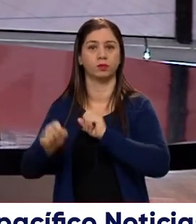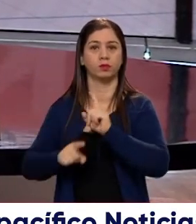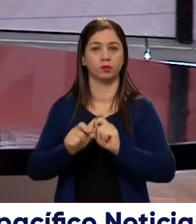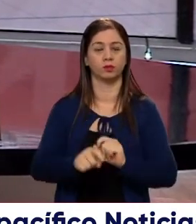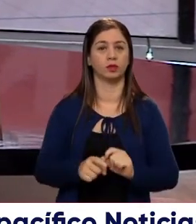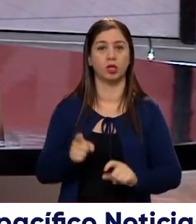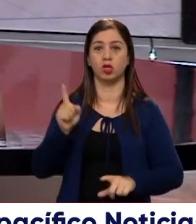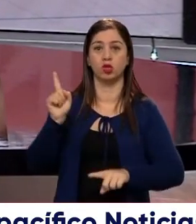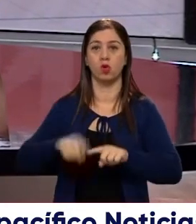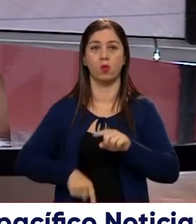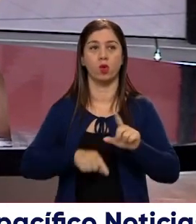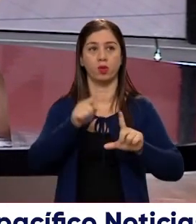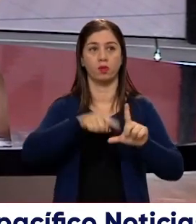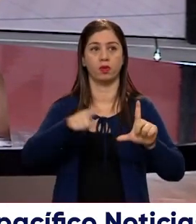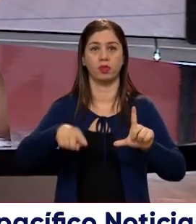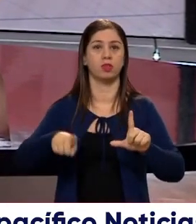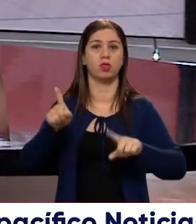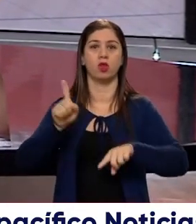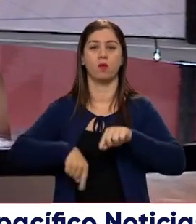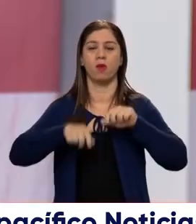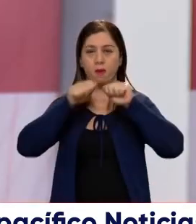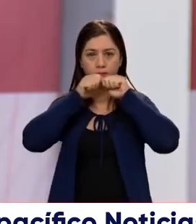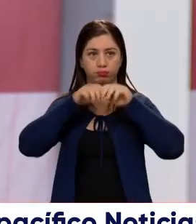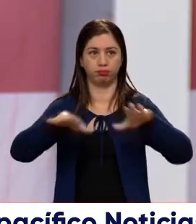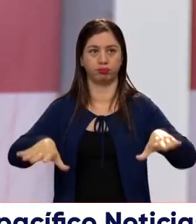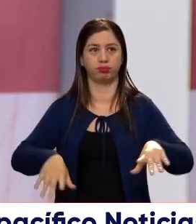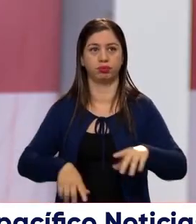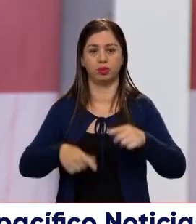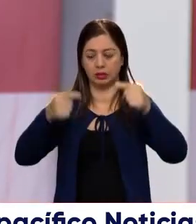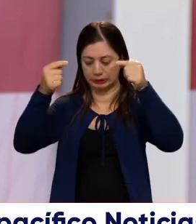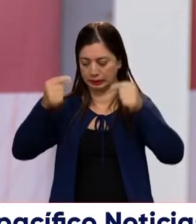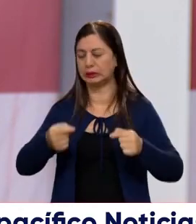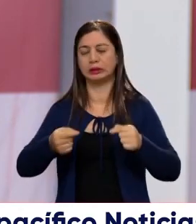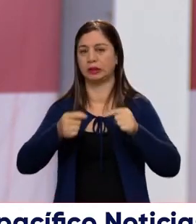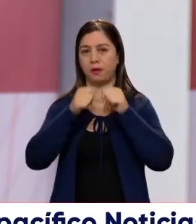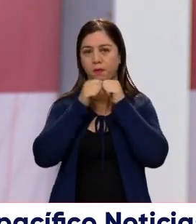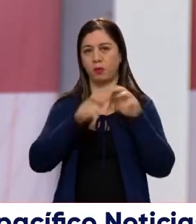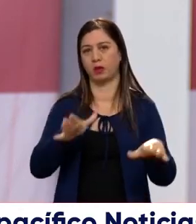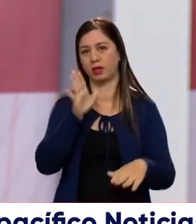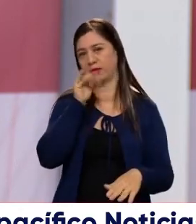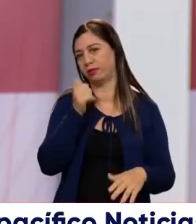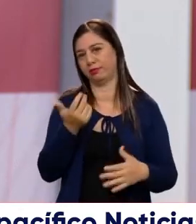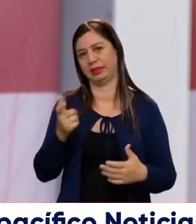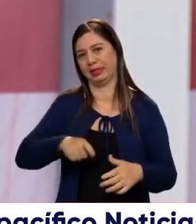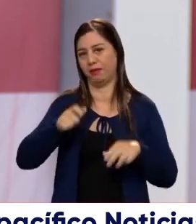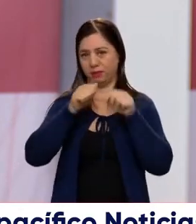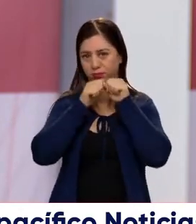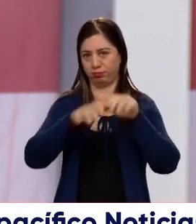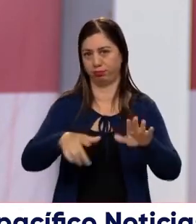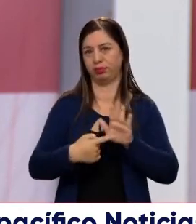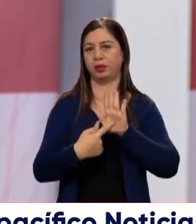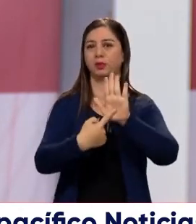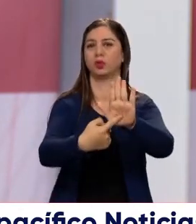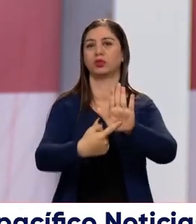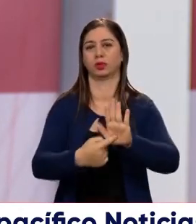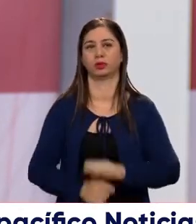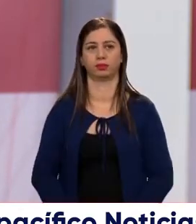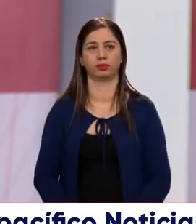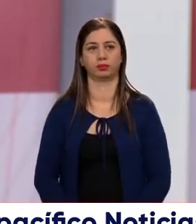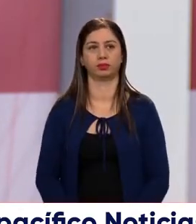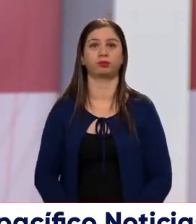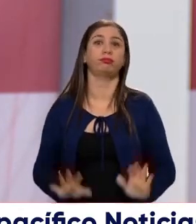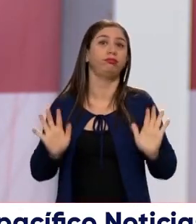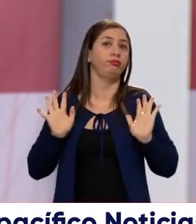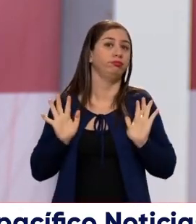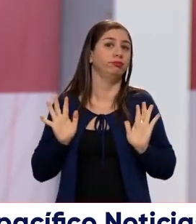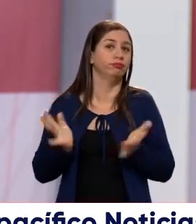que no podamos medir, sino que no podemos publicar, entonces medir y no publicar, no funciona mucho, eso hay que publicar los resultados, ahora habrá que esperar,